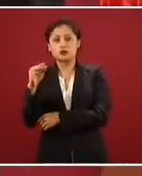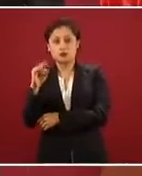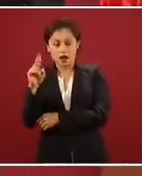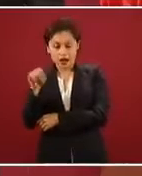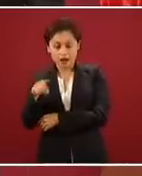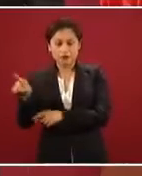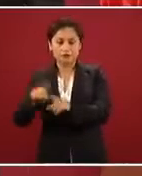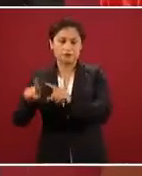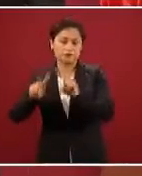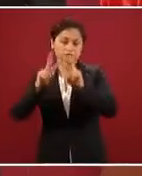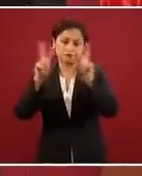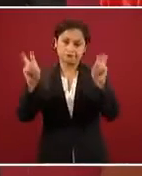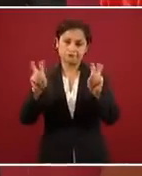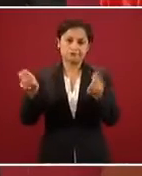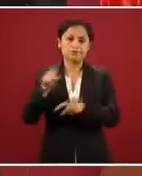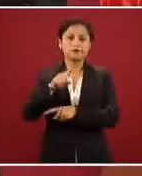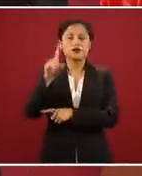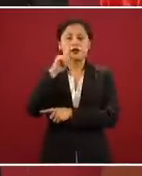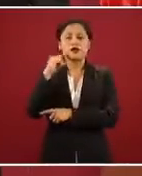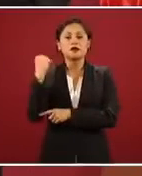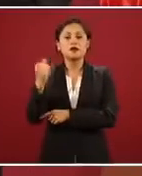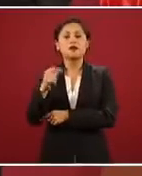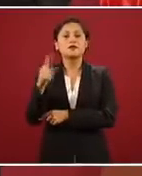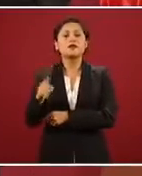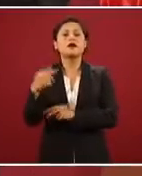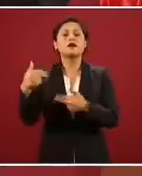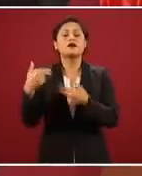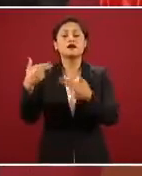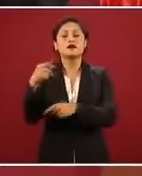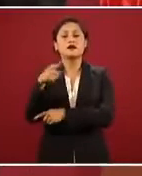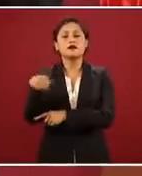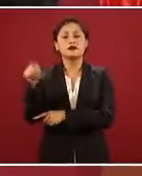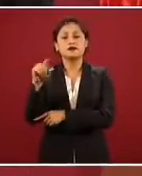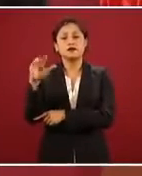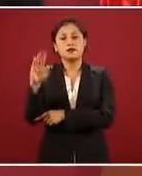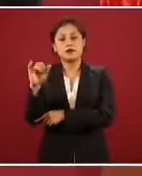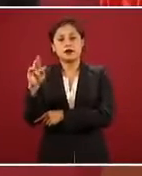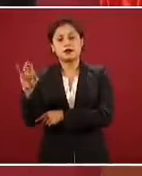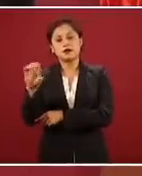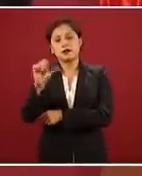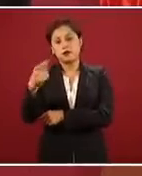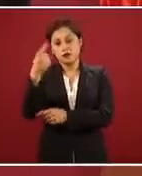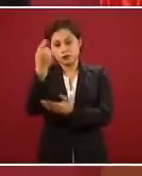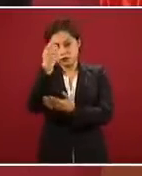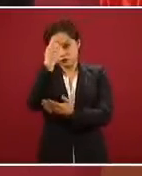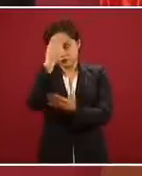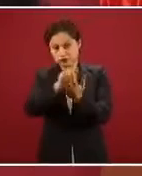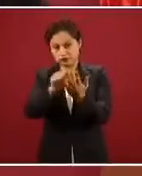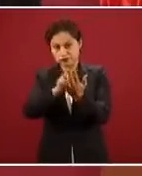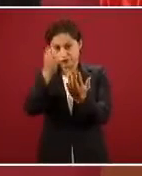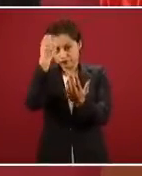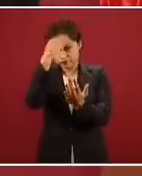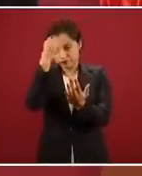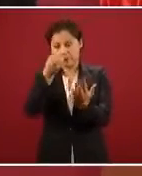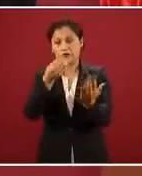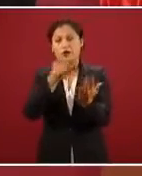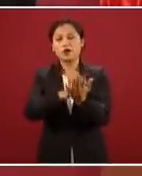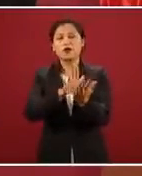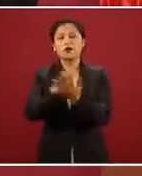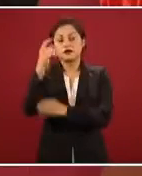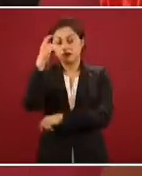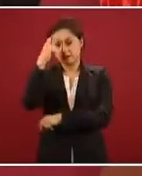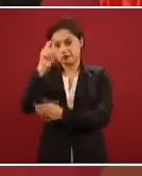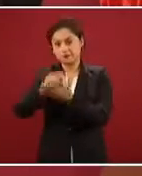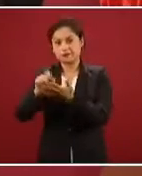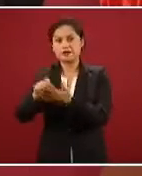herederos de Zapata, de Armando Bartra o un ensayo de Miguel Ángel Granado Chapa sobre Francisco Zarco. Los